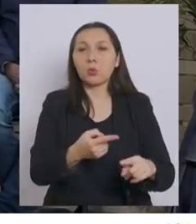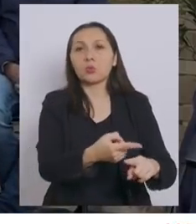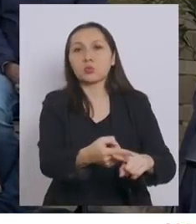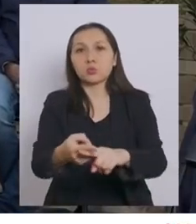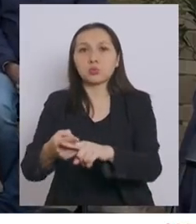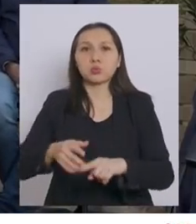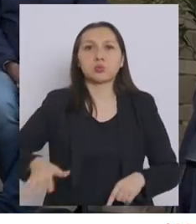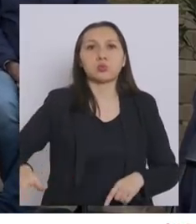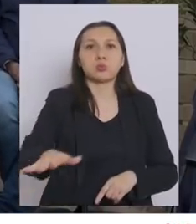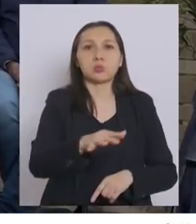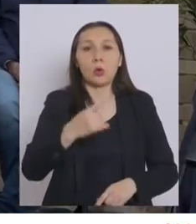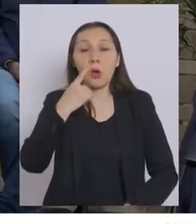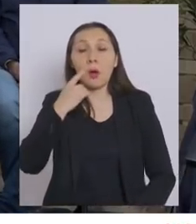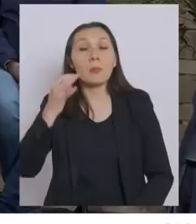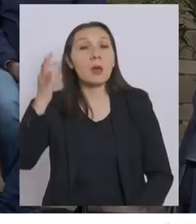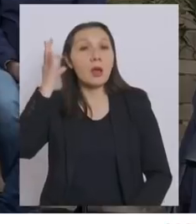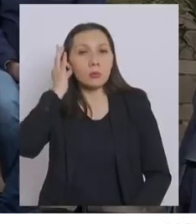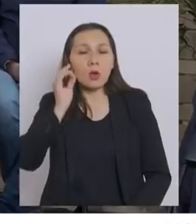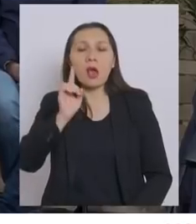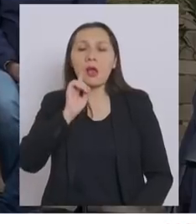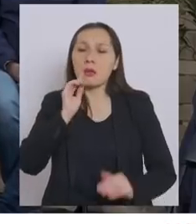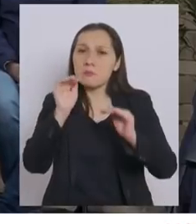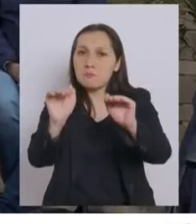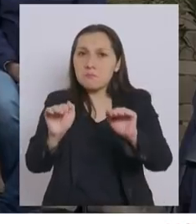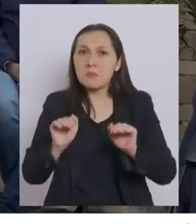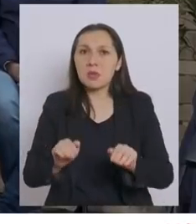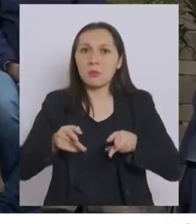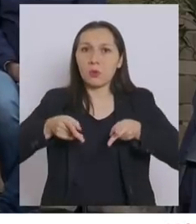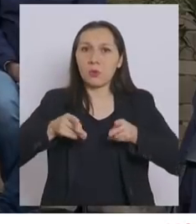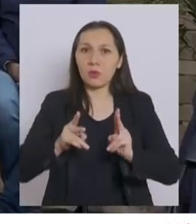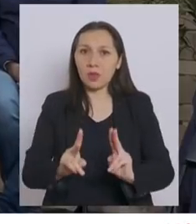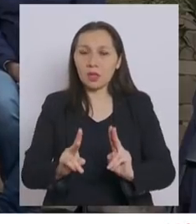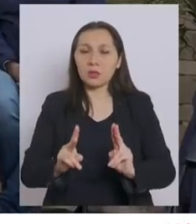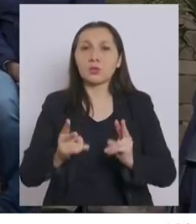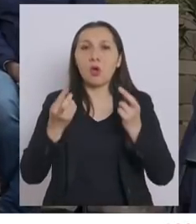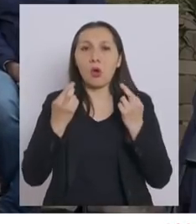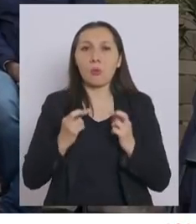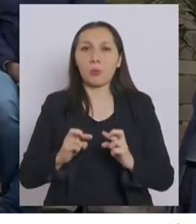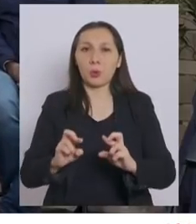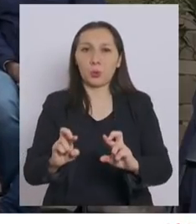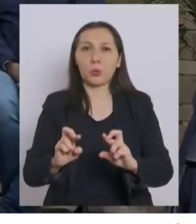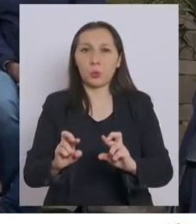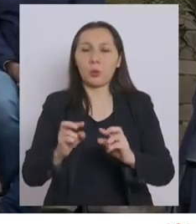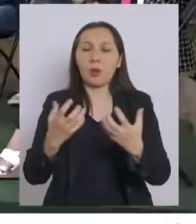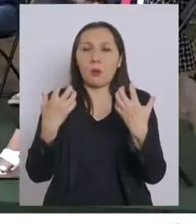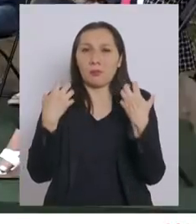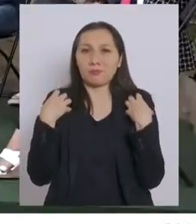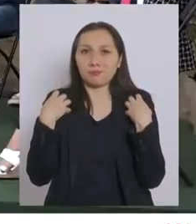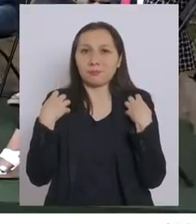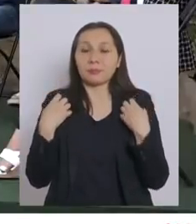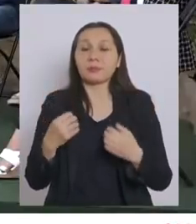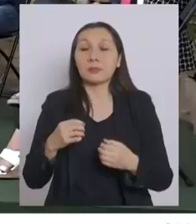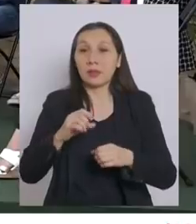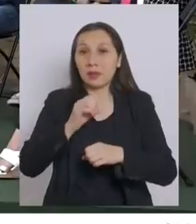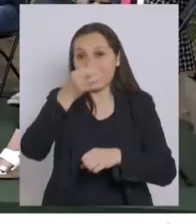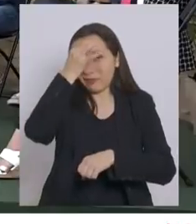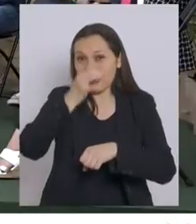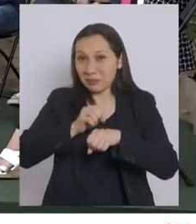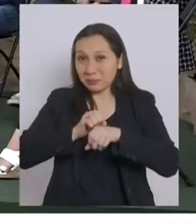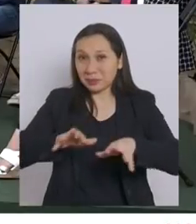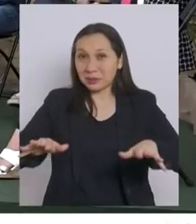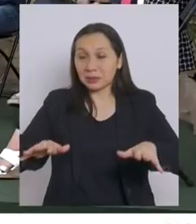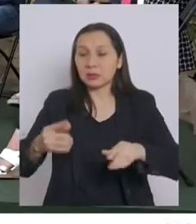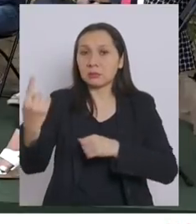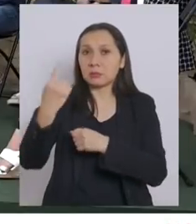sociedad en que hombres y mujeres tengamos los mismos derechos, oportunidades y deberes. La pandemia nos hace